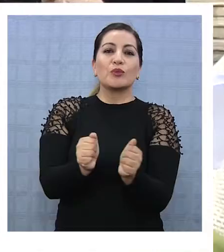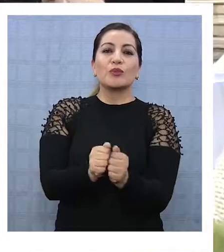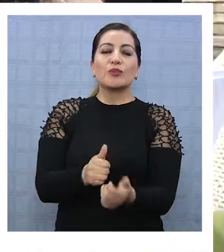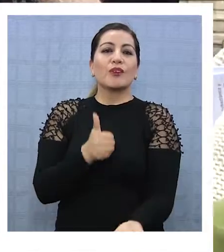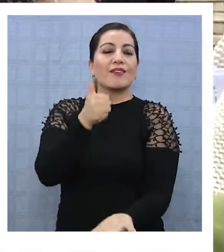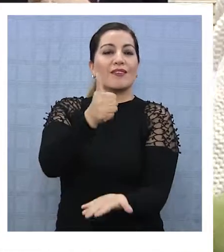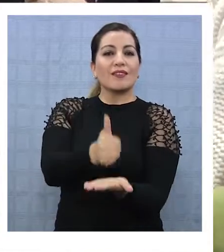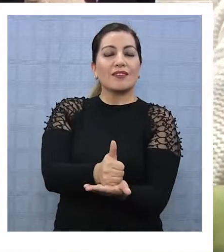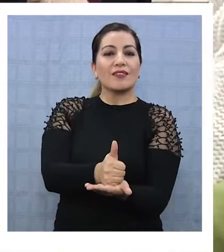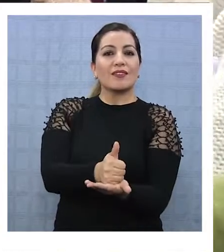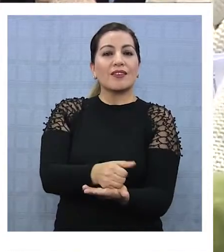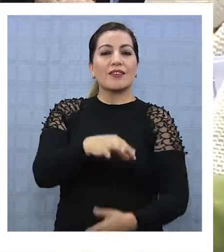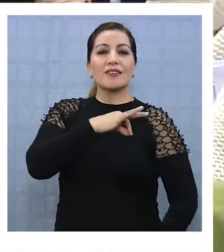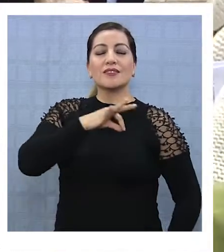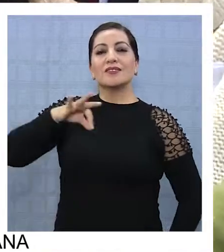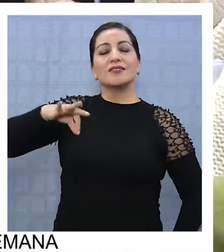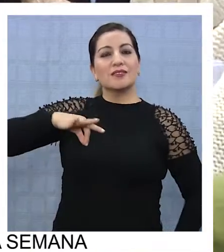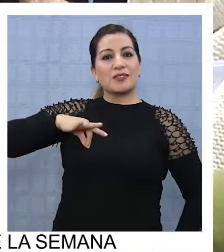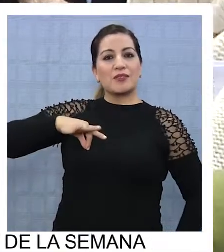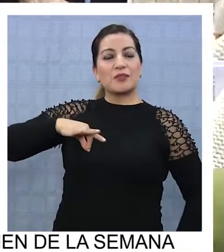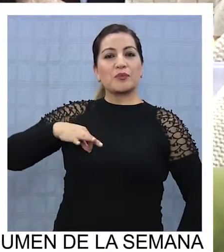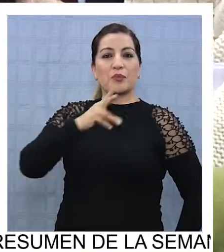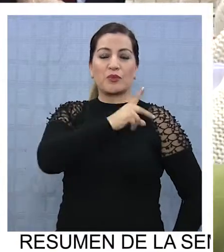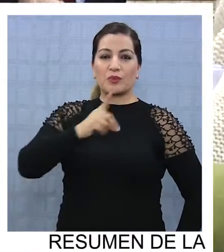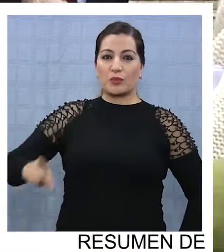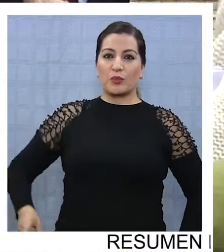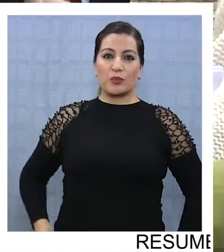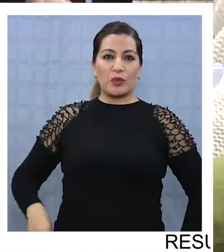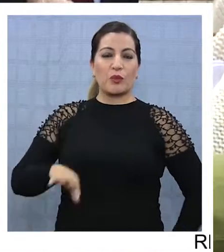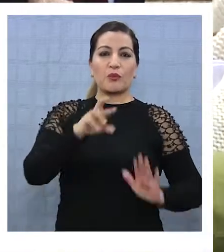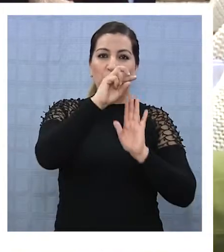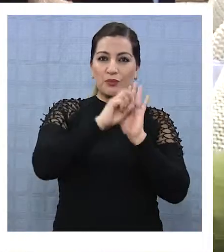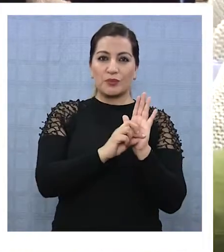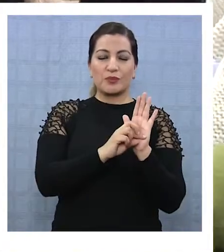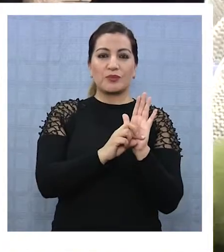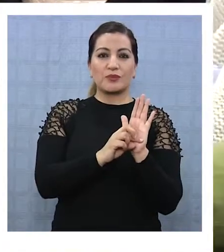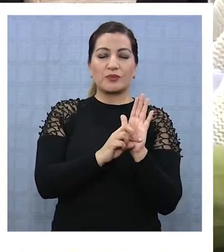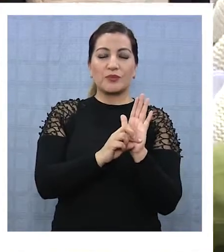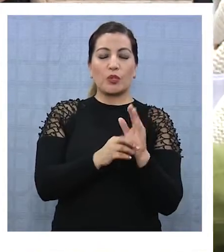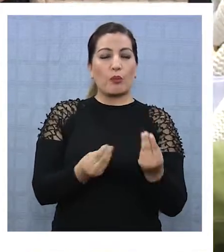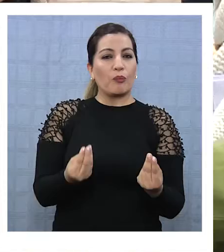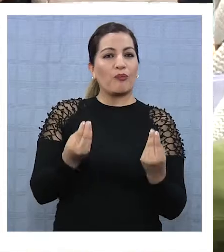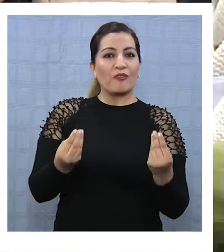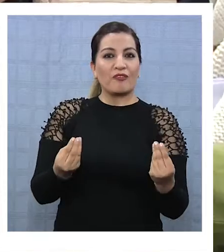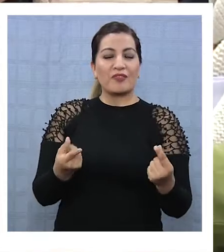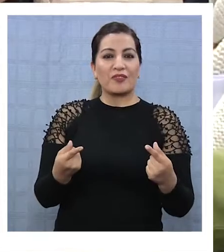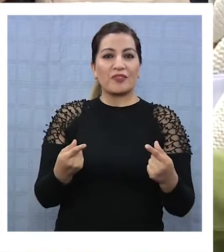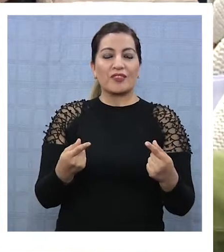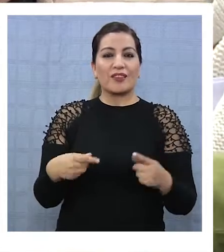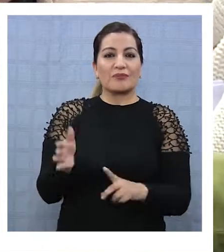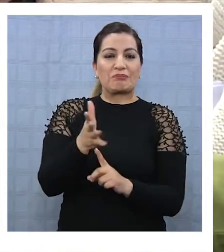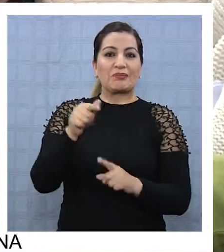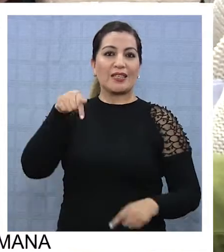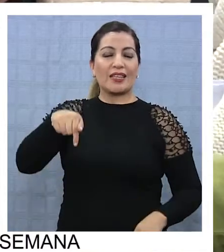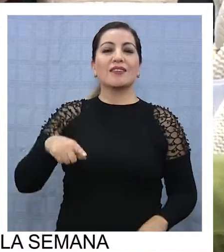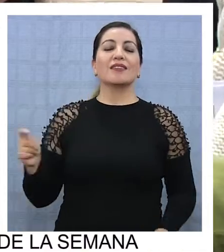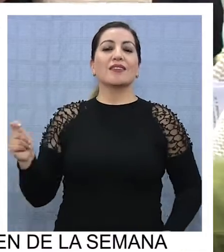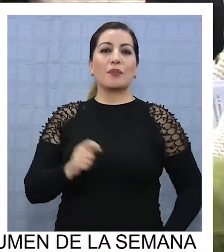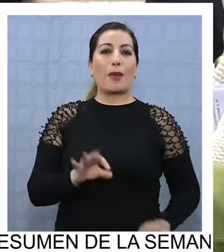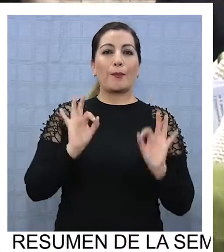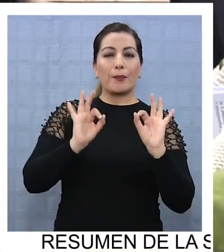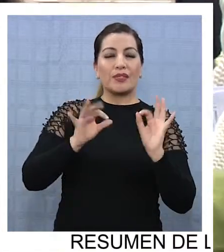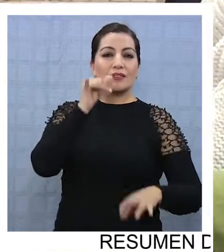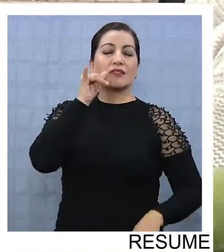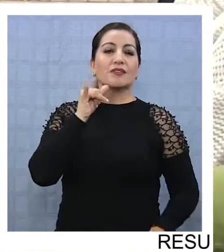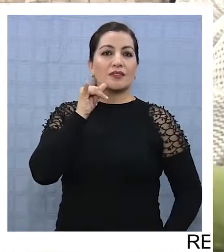alcalde, el Ceremi, el diputado, ¿no es cierto?, respecto de un proyecto tan emblemático de nuestra región de Tarapacá y